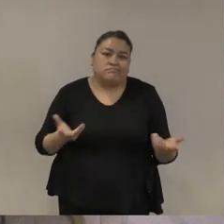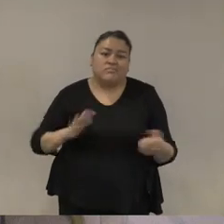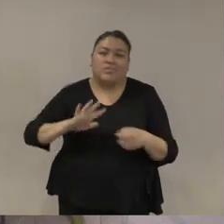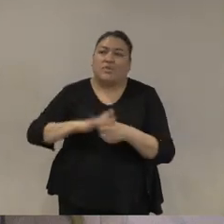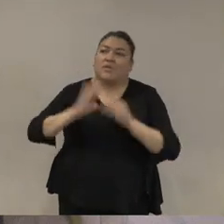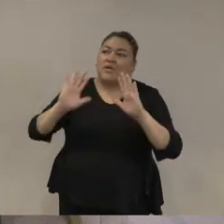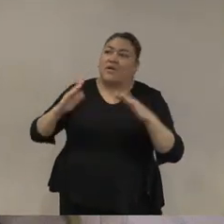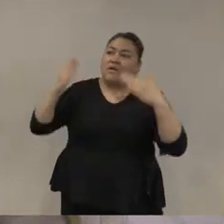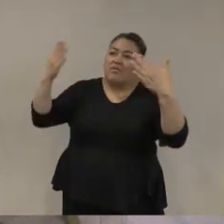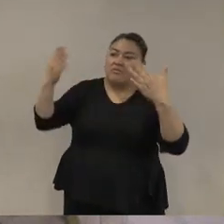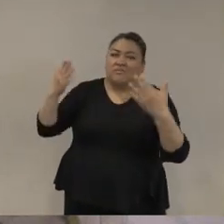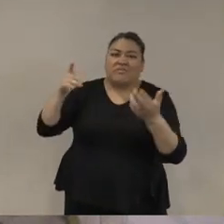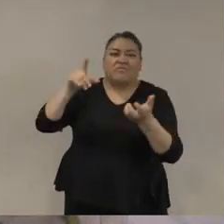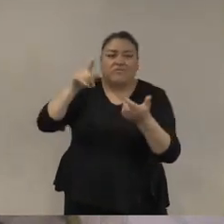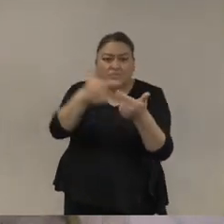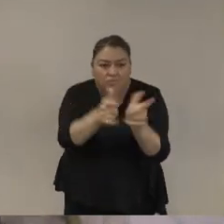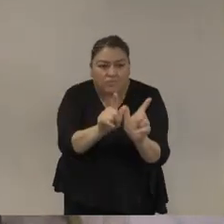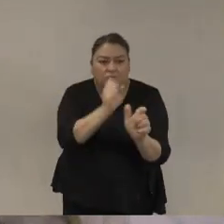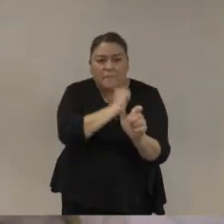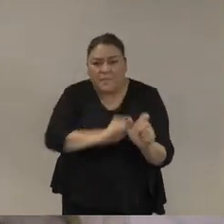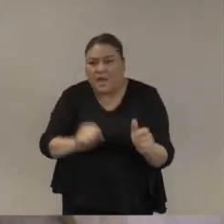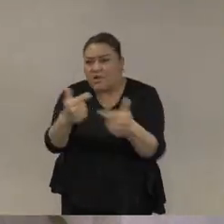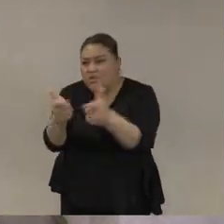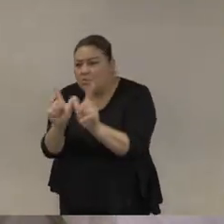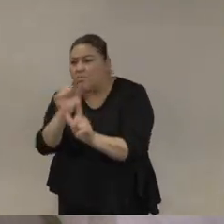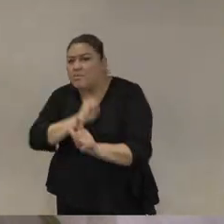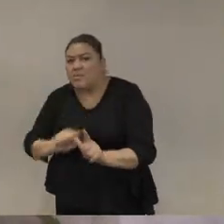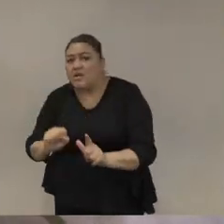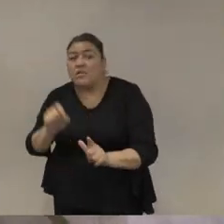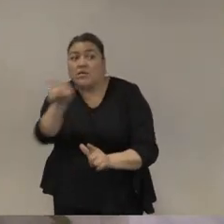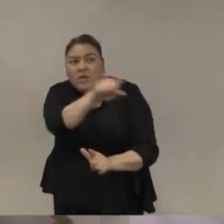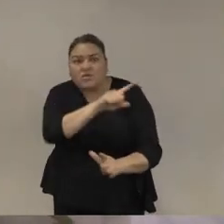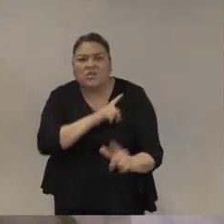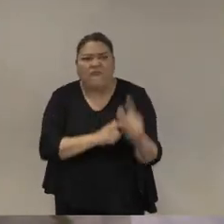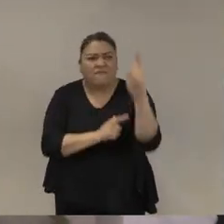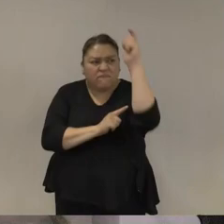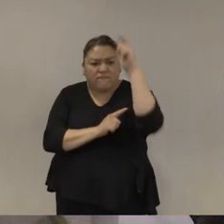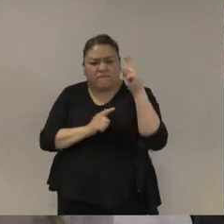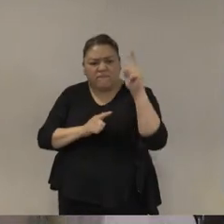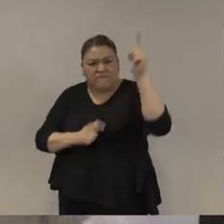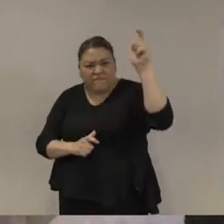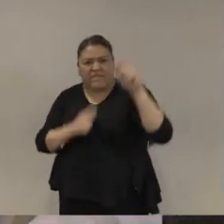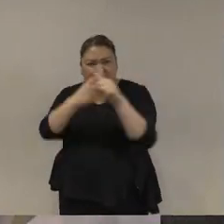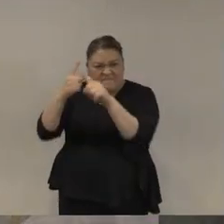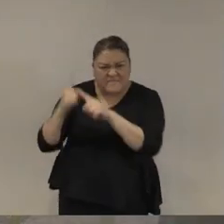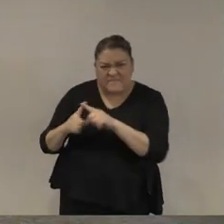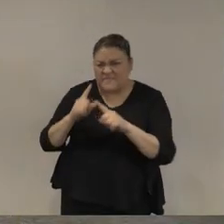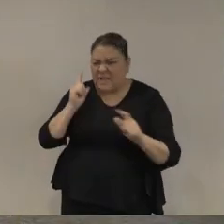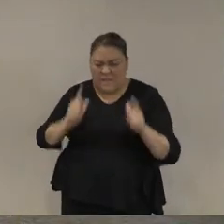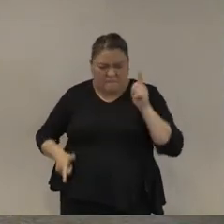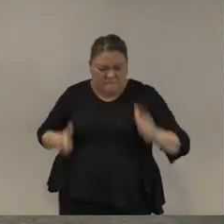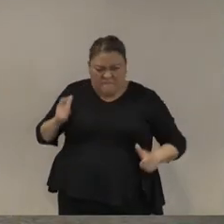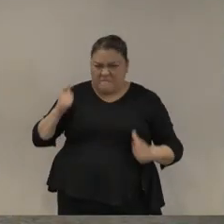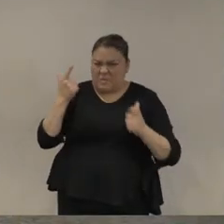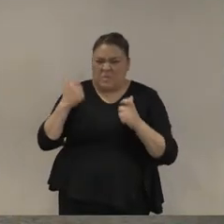realidad de organizaciones criminales armadas hasta los dientes que acechan y están dispuestas a ir con todo